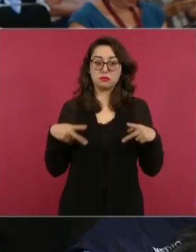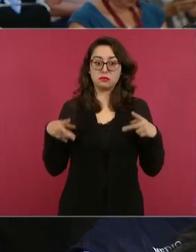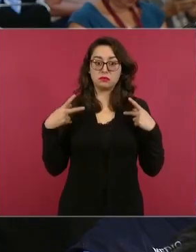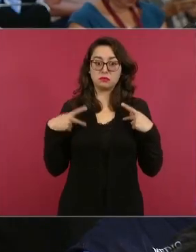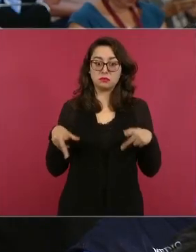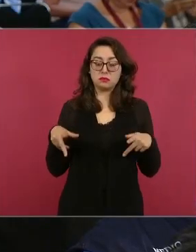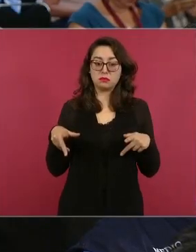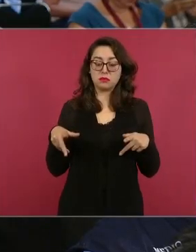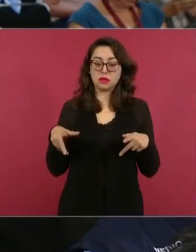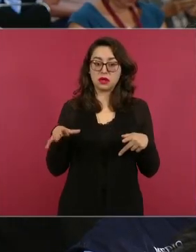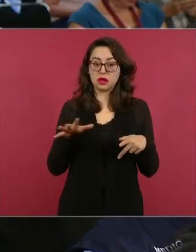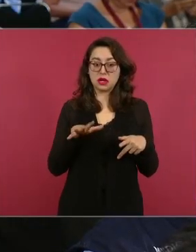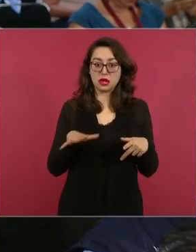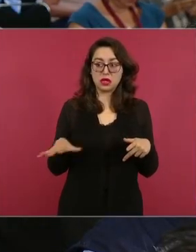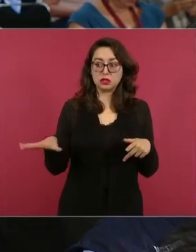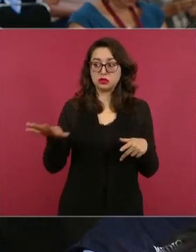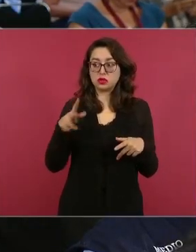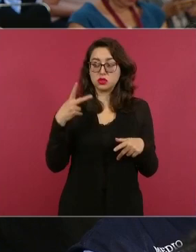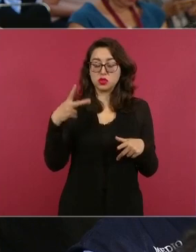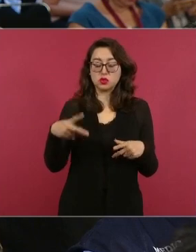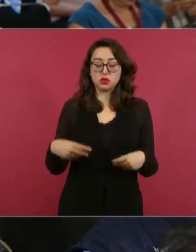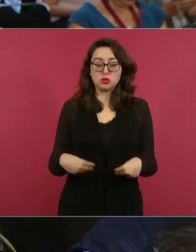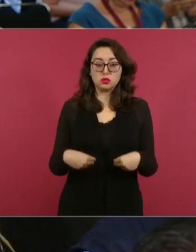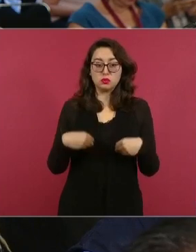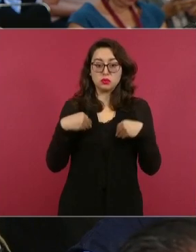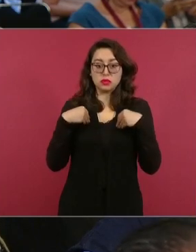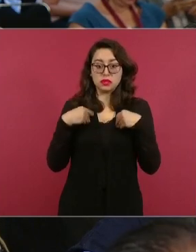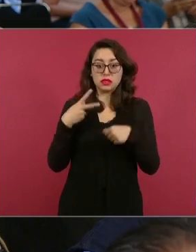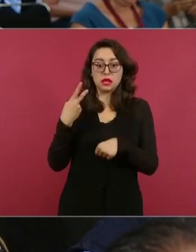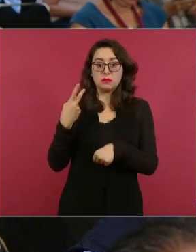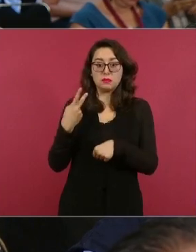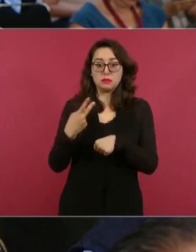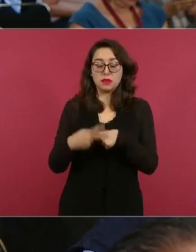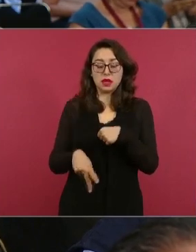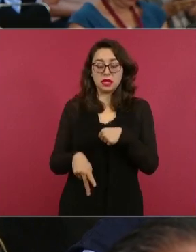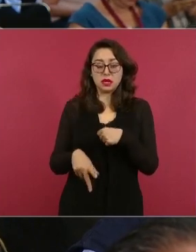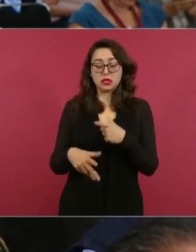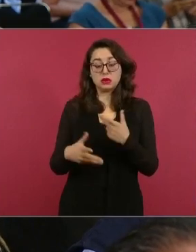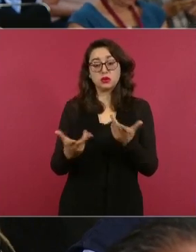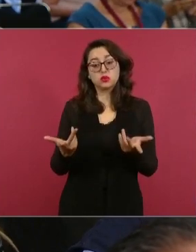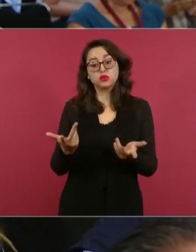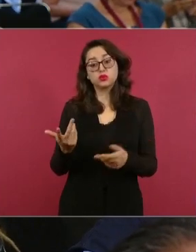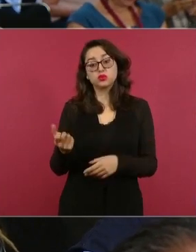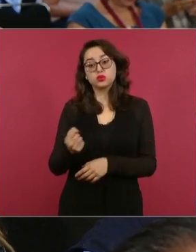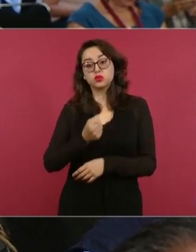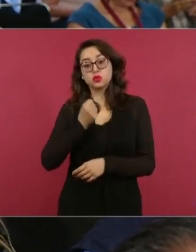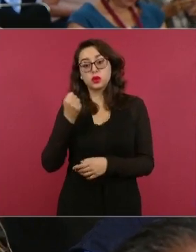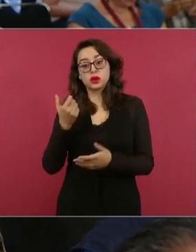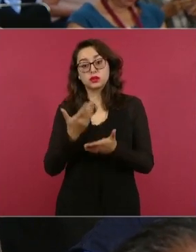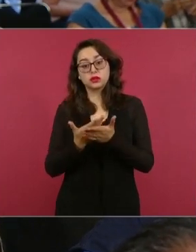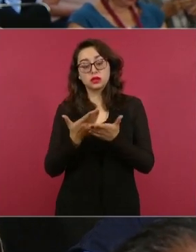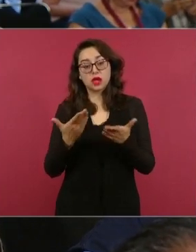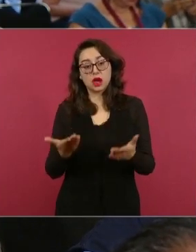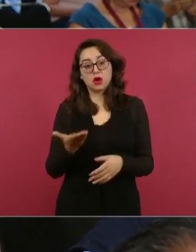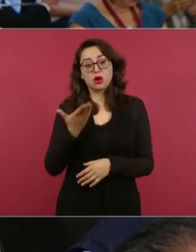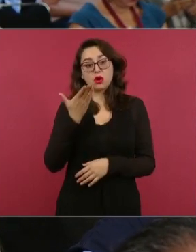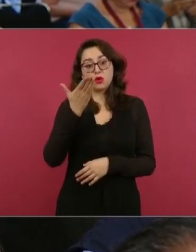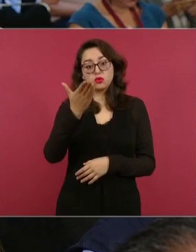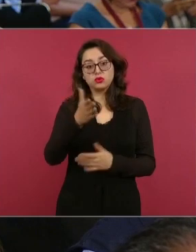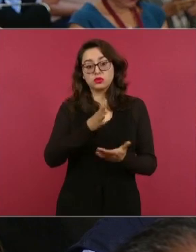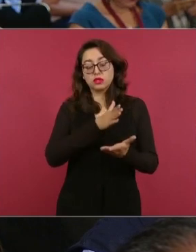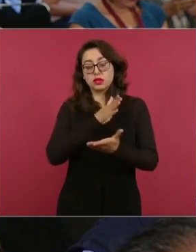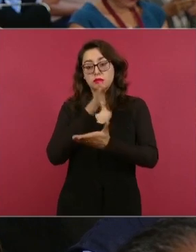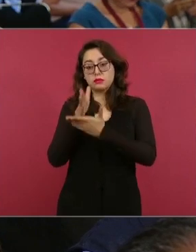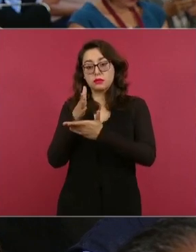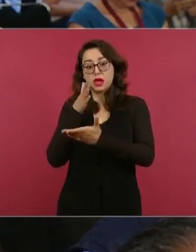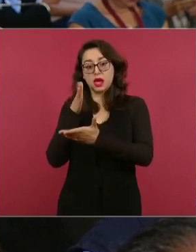en el Tren Maya que afortunadamente insisto me alegra saber que usted acude constantemente